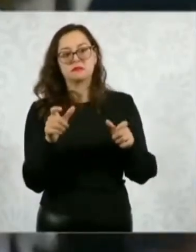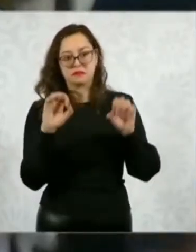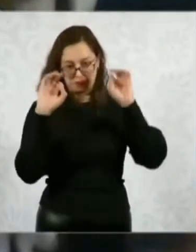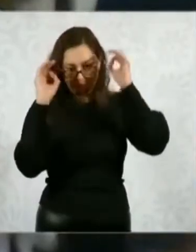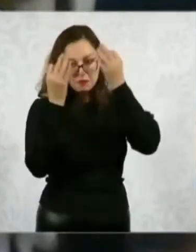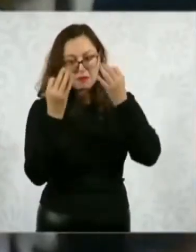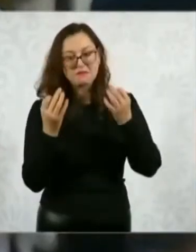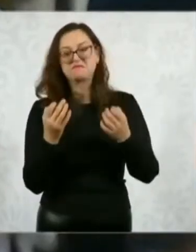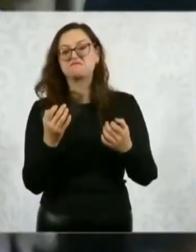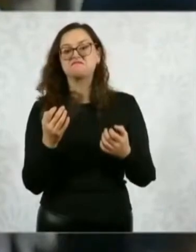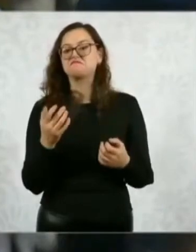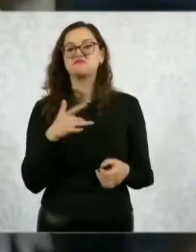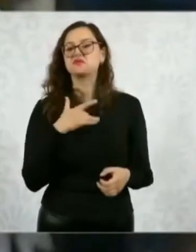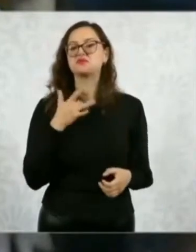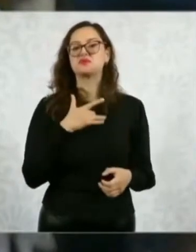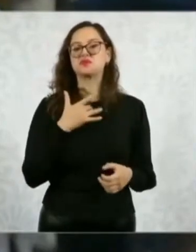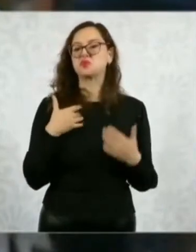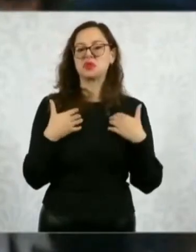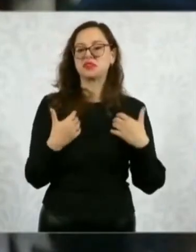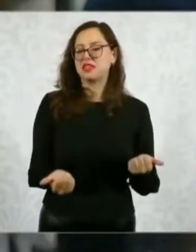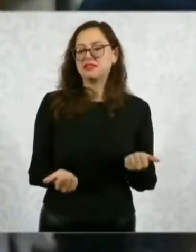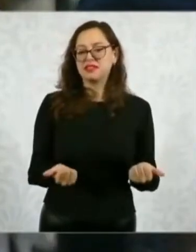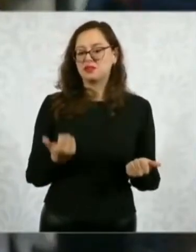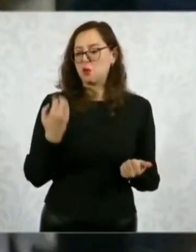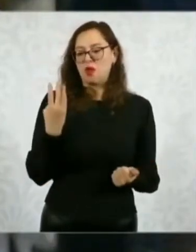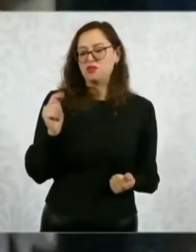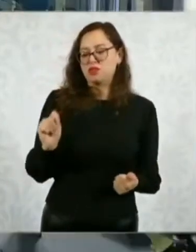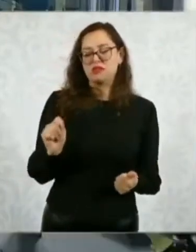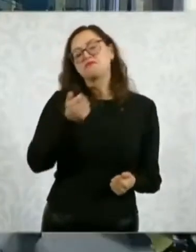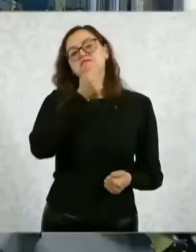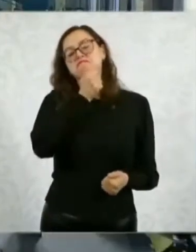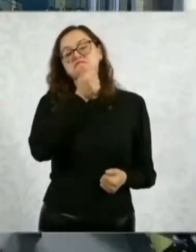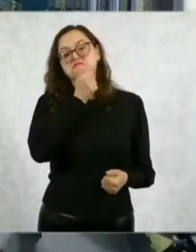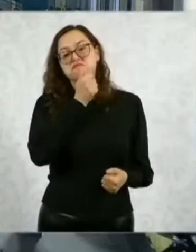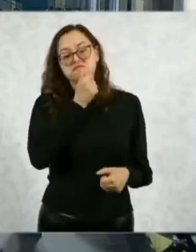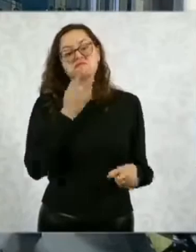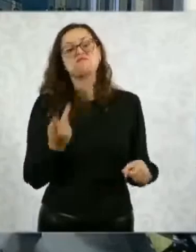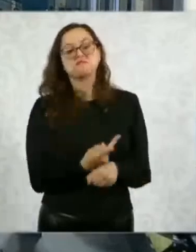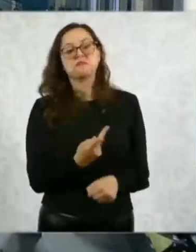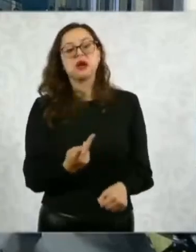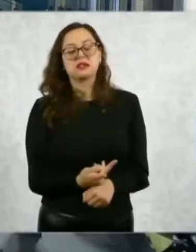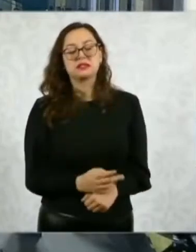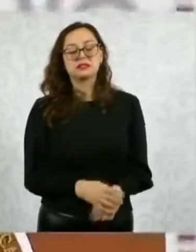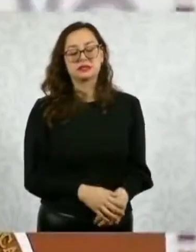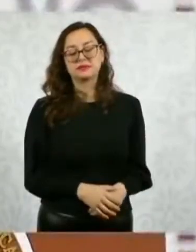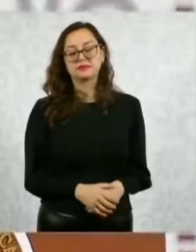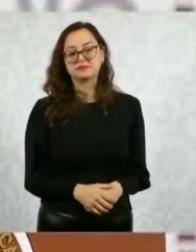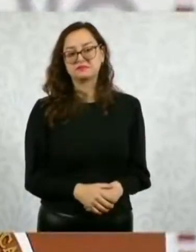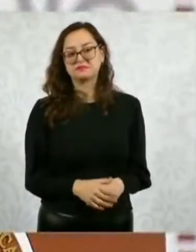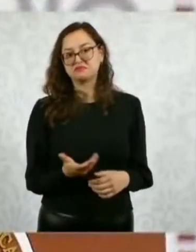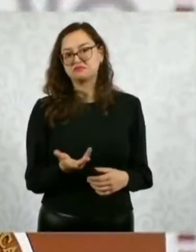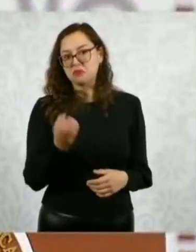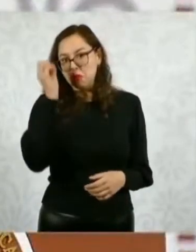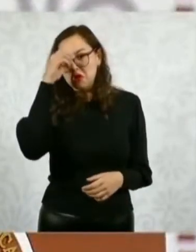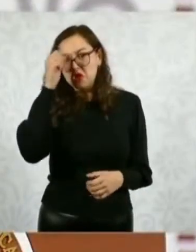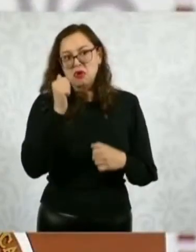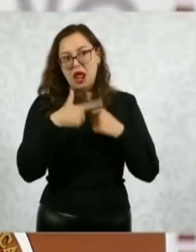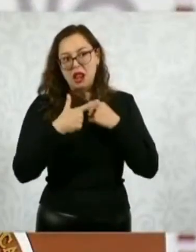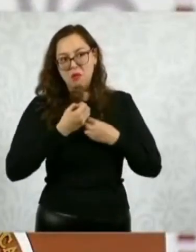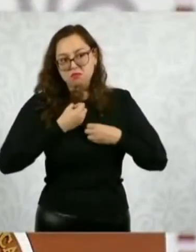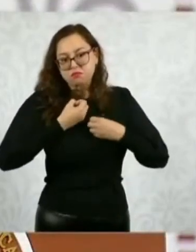mensaje hoy de la presidenta de México. Primero, nuestro cariño, reconocimiento, apoyo,